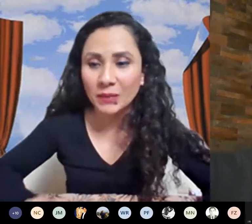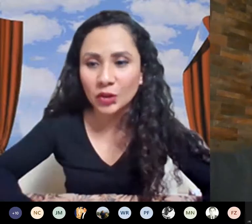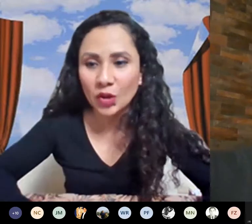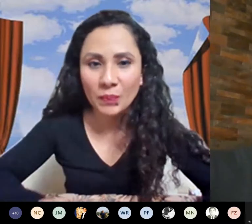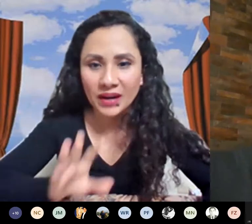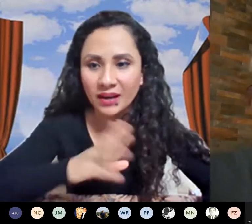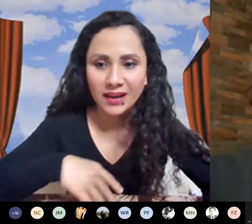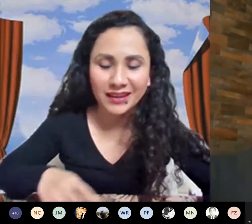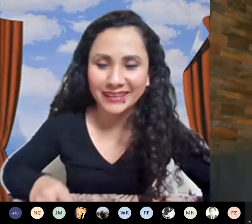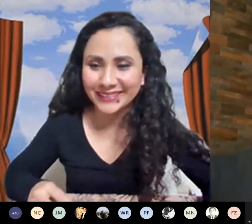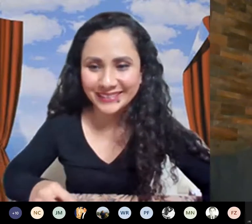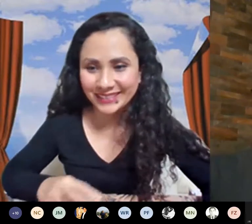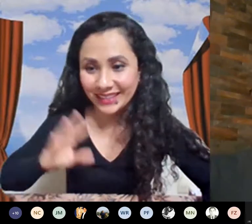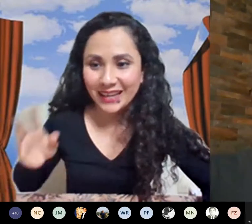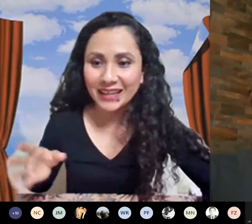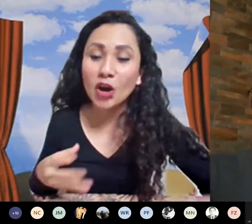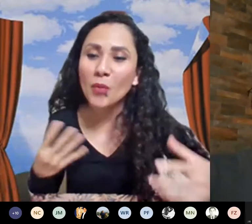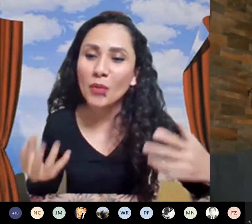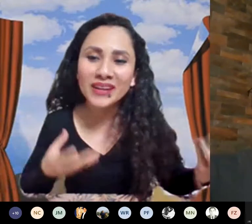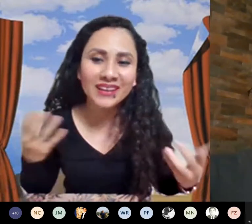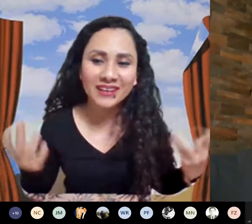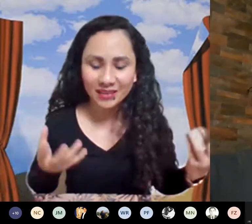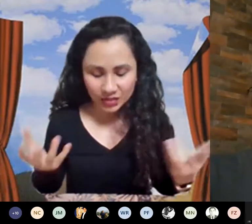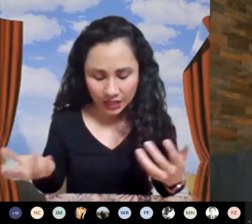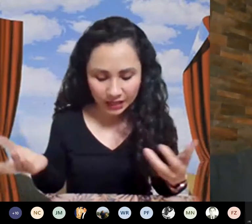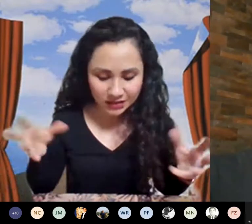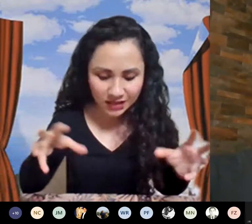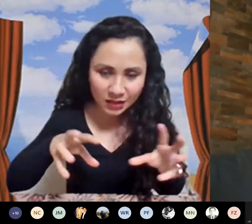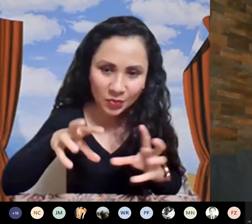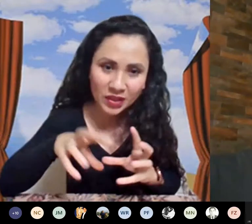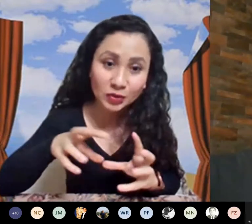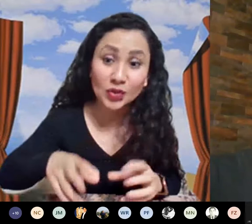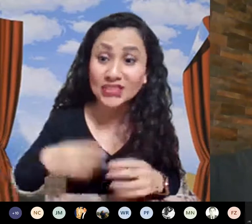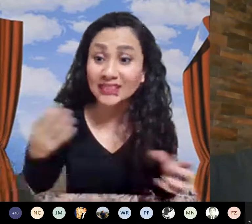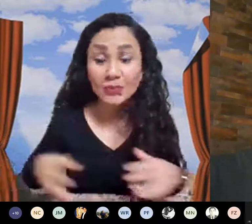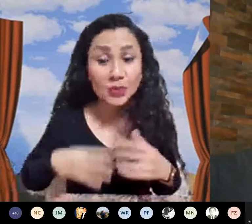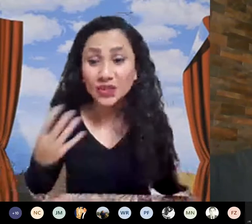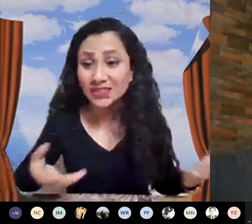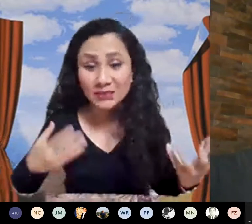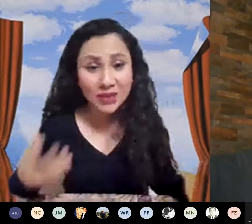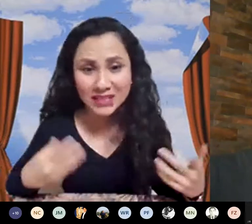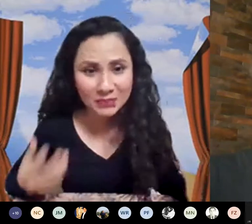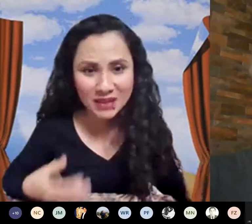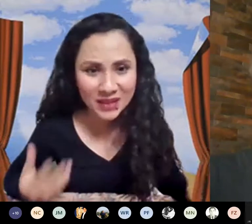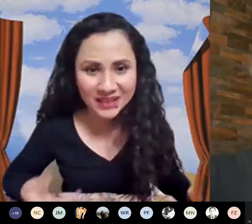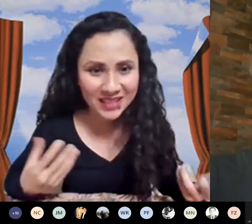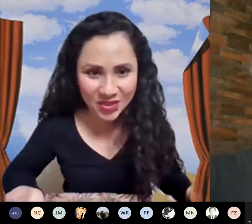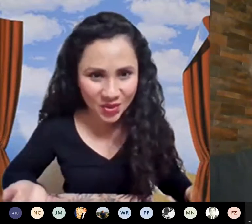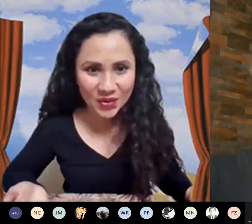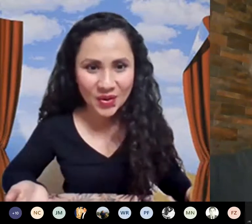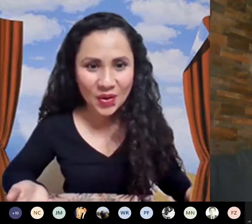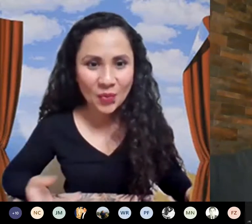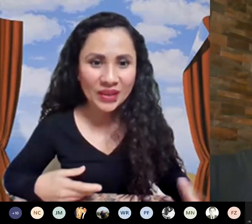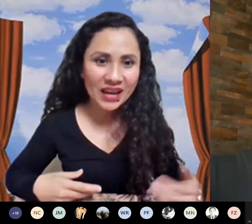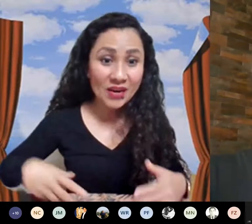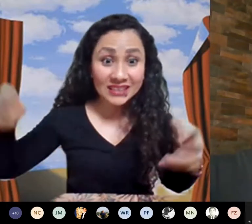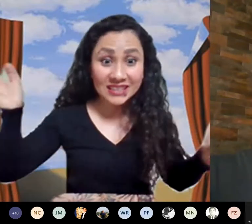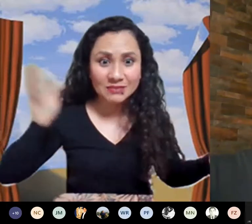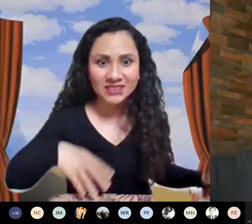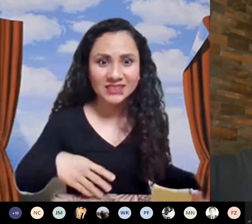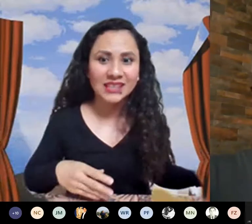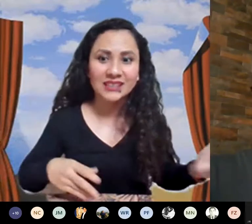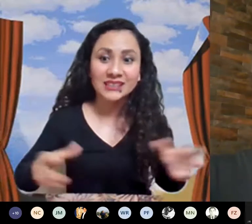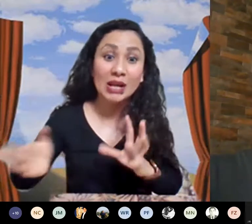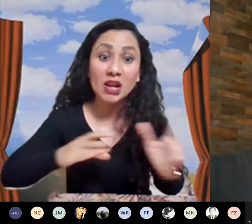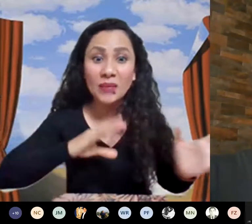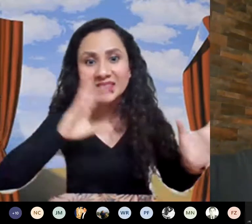hacer un experimento para y como ven en este tipo de estudios se hace muchísima experimentación porque ahora